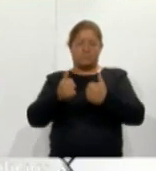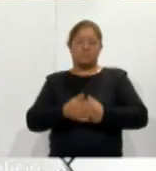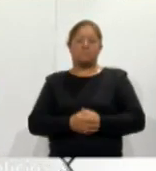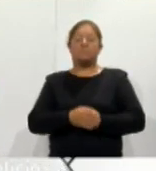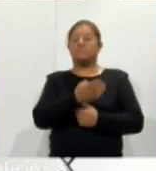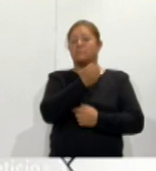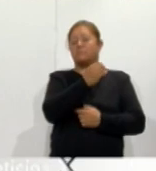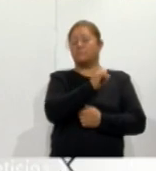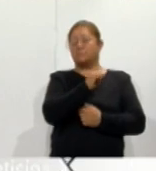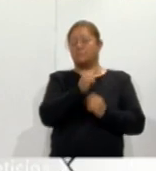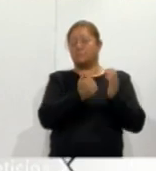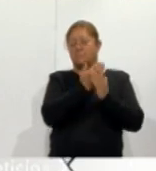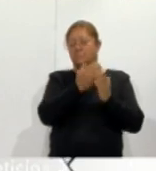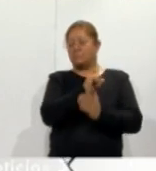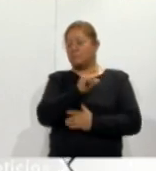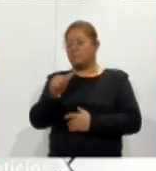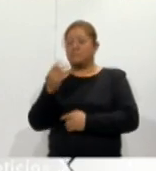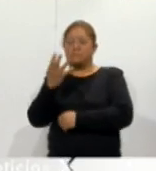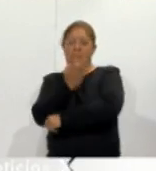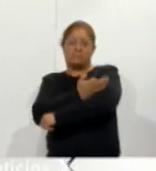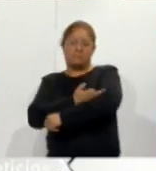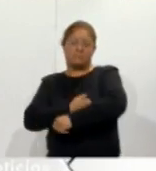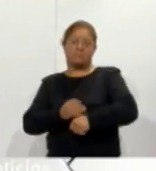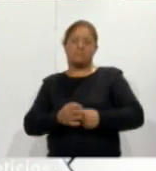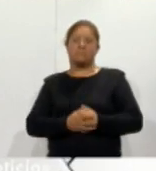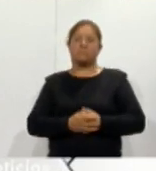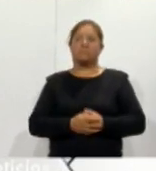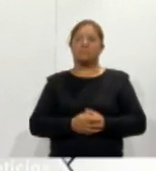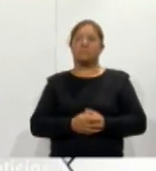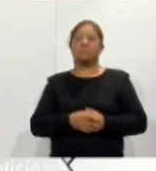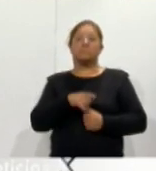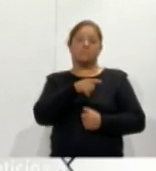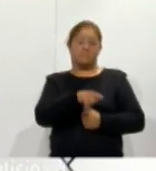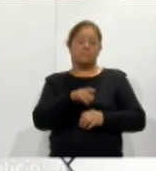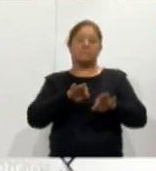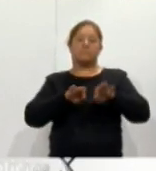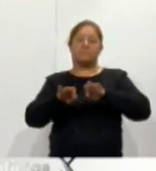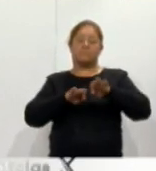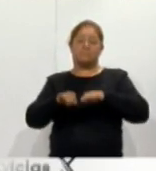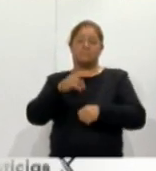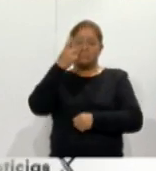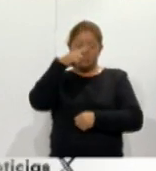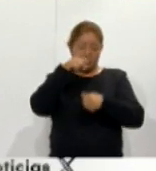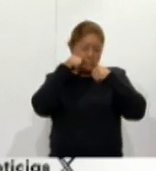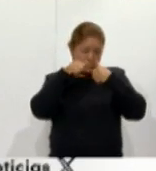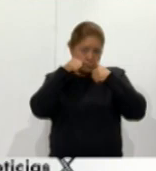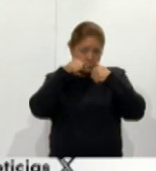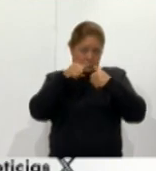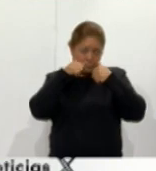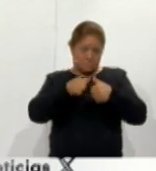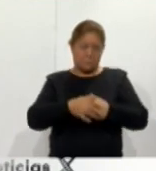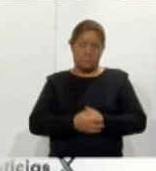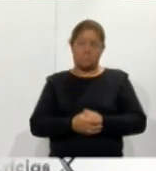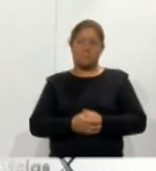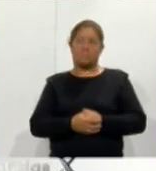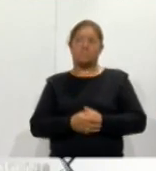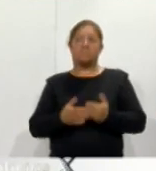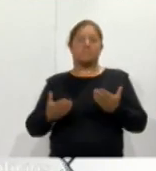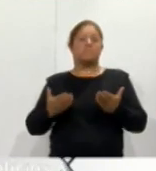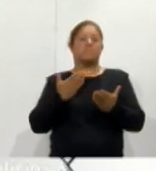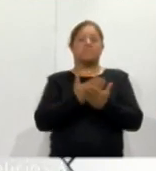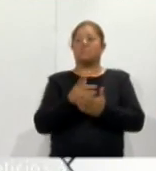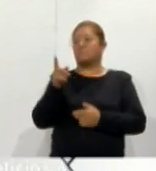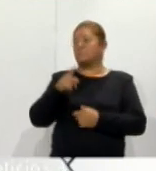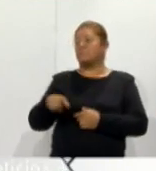9 de la mañana a 4 de la tarde y están trabajando para atender las solicitudes de la